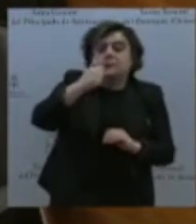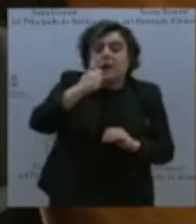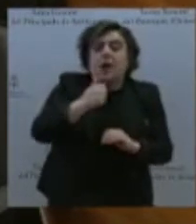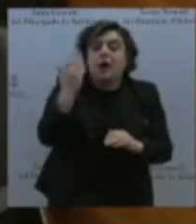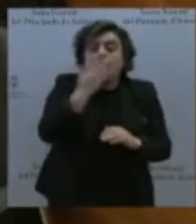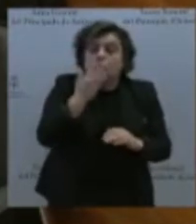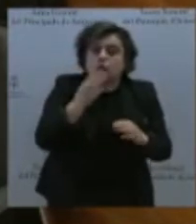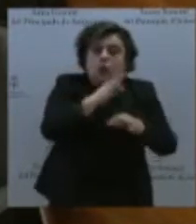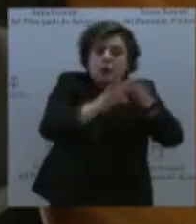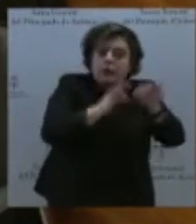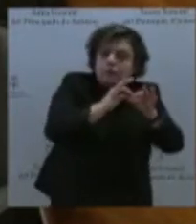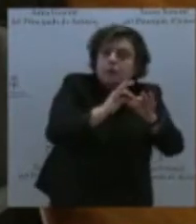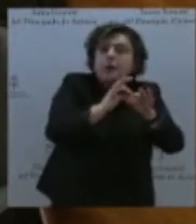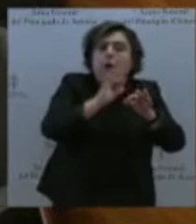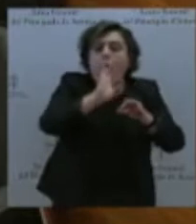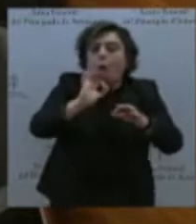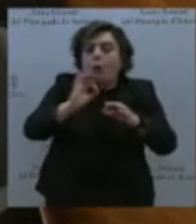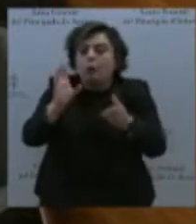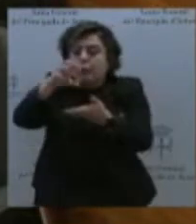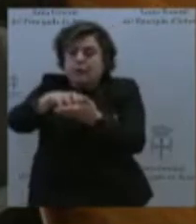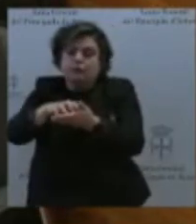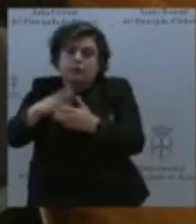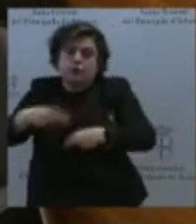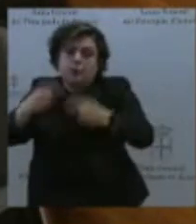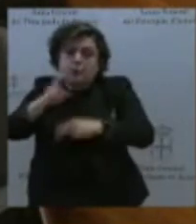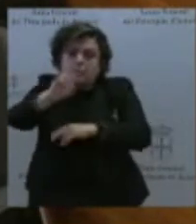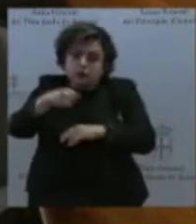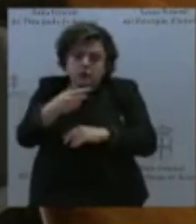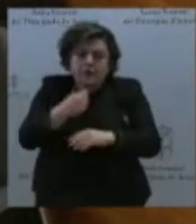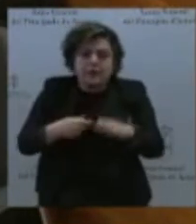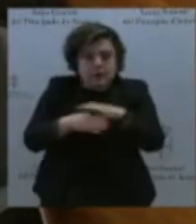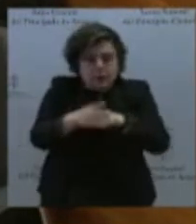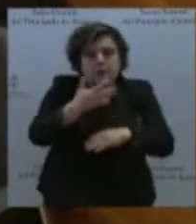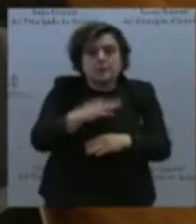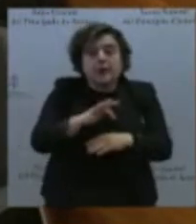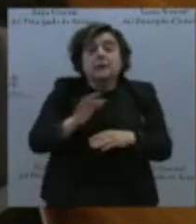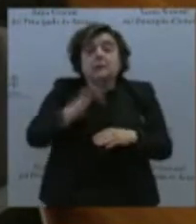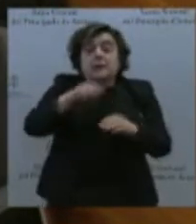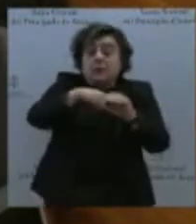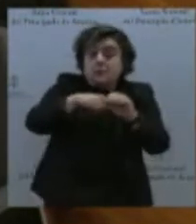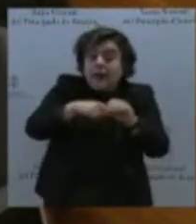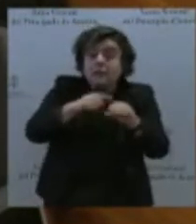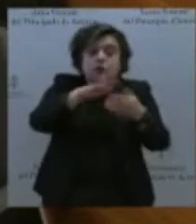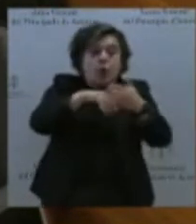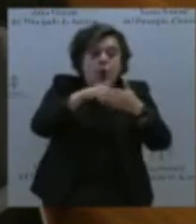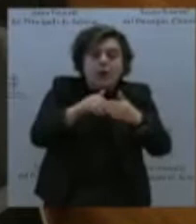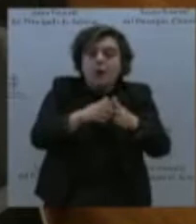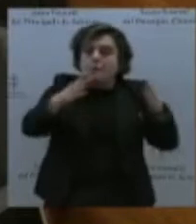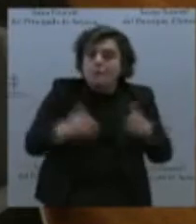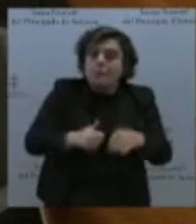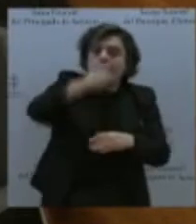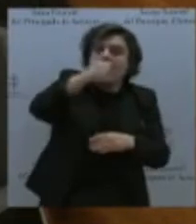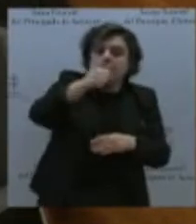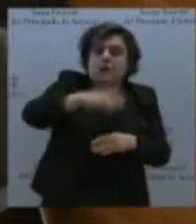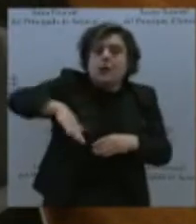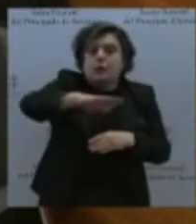De manera complementaria, se ampliarán plazas y frecuencias en las principales rutas de transporte escolar de la comarca. Por tanto, este